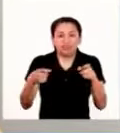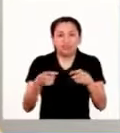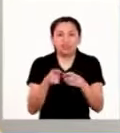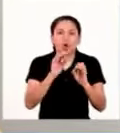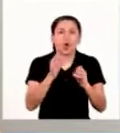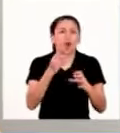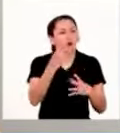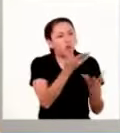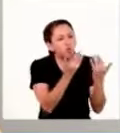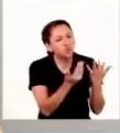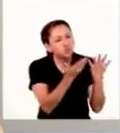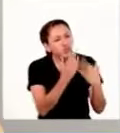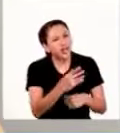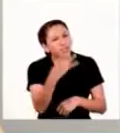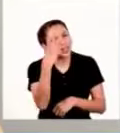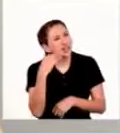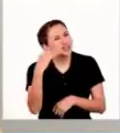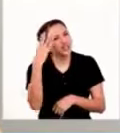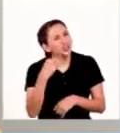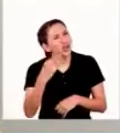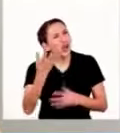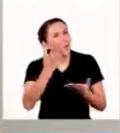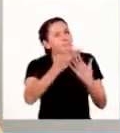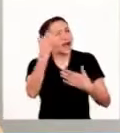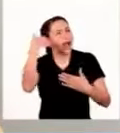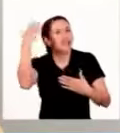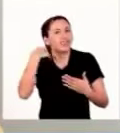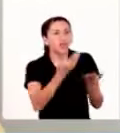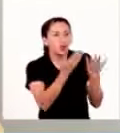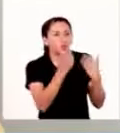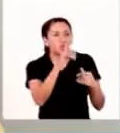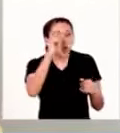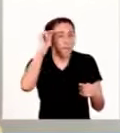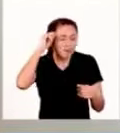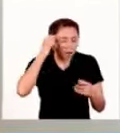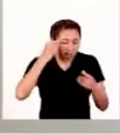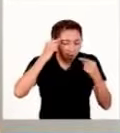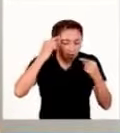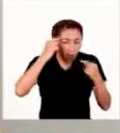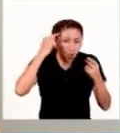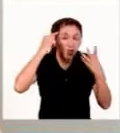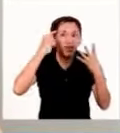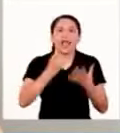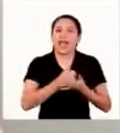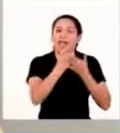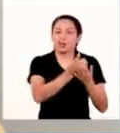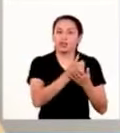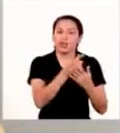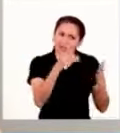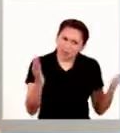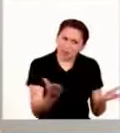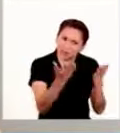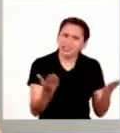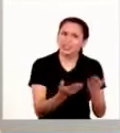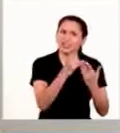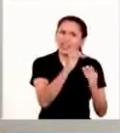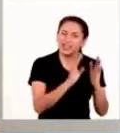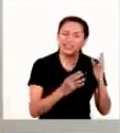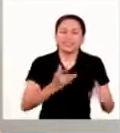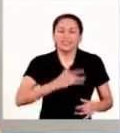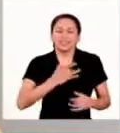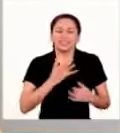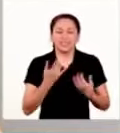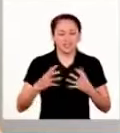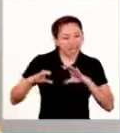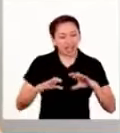escuchar historias del pasado para conectar con su memoria. Motivarlas y motivarlos a que se sientan productivos y